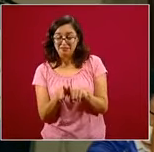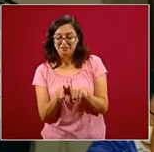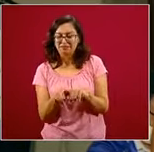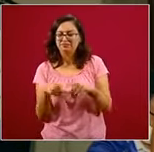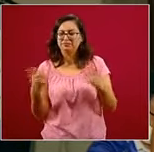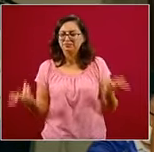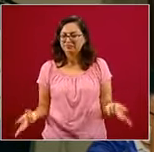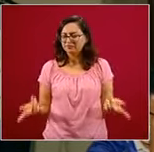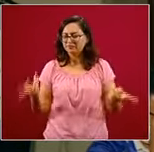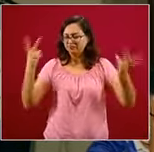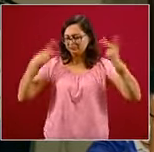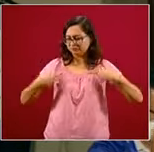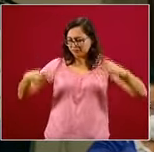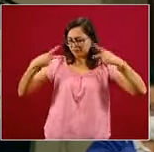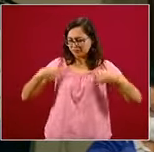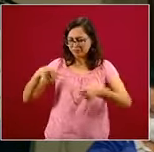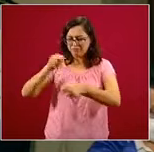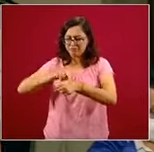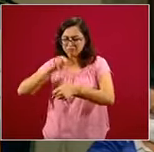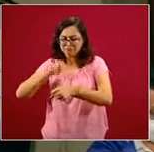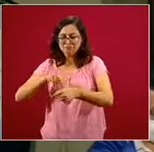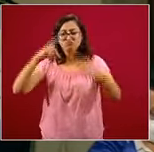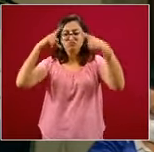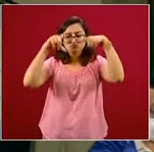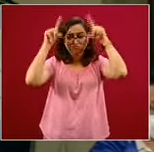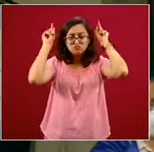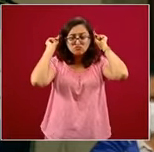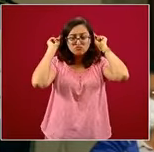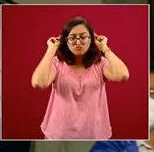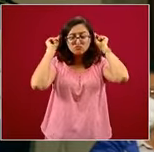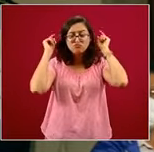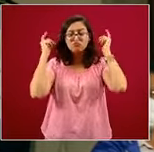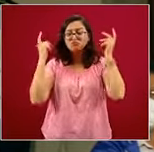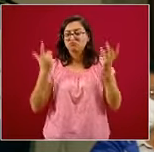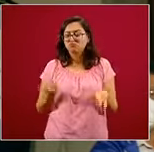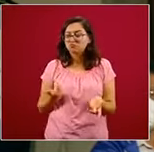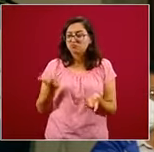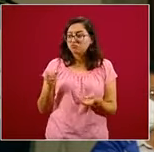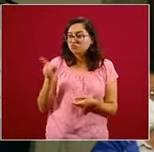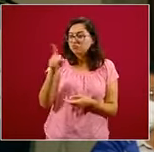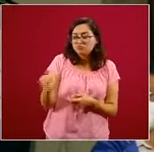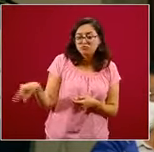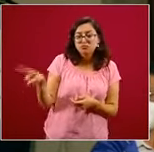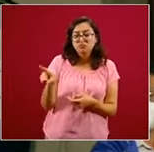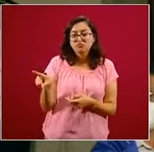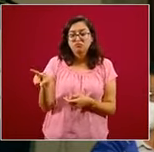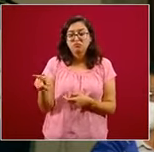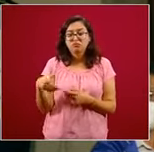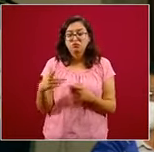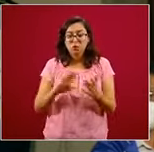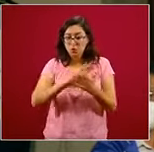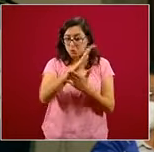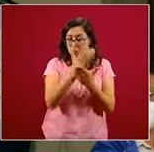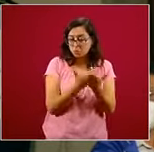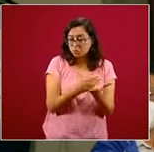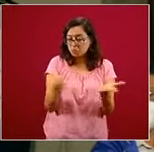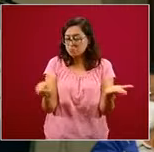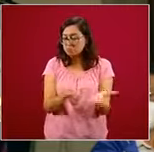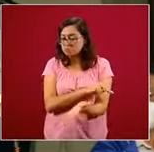Personal de salud, médicos, enfermeras, a los que se les prohíbe ver sus contratos.